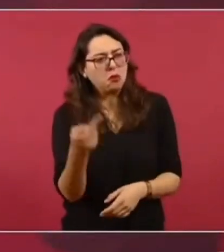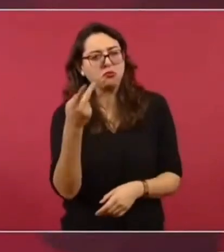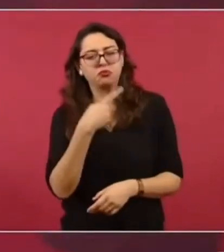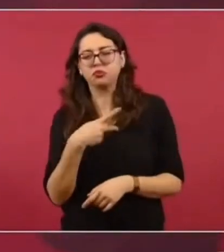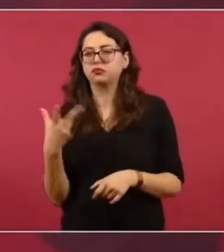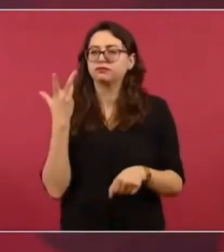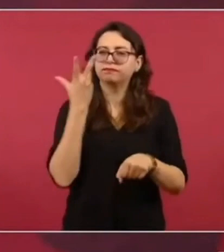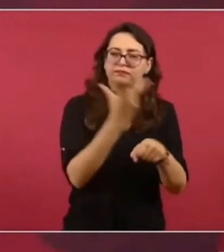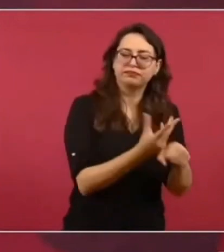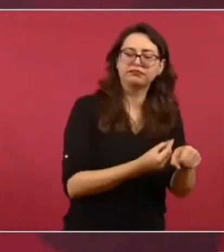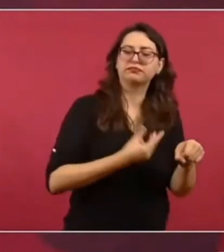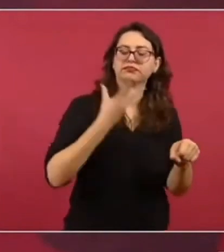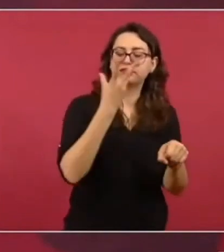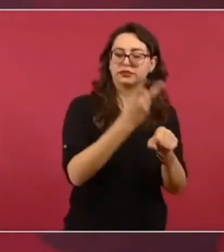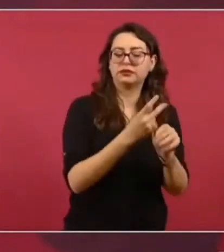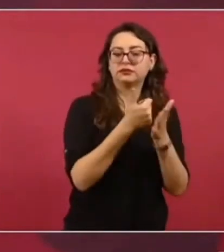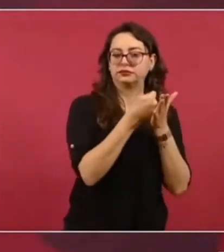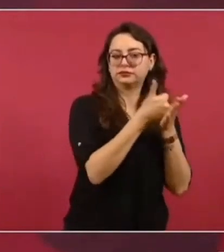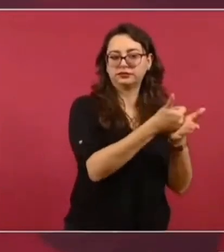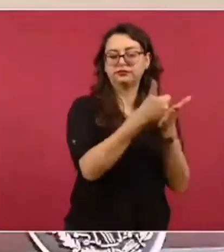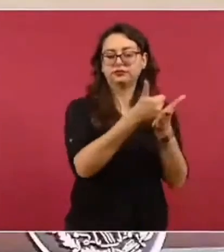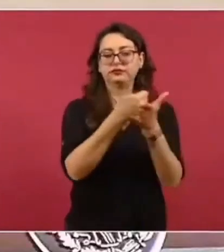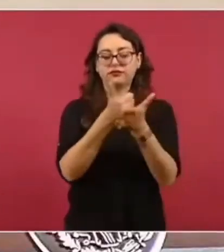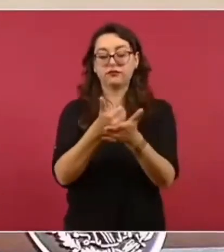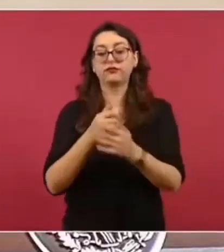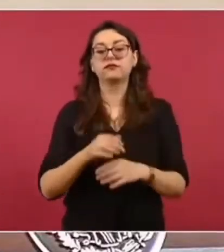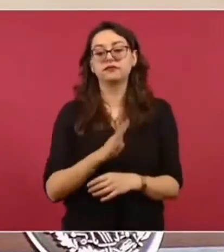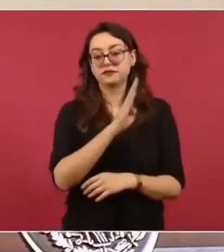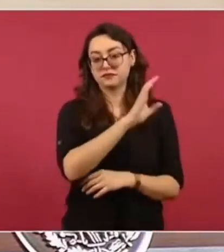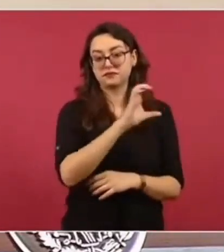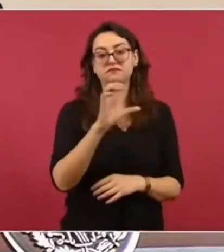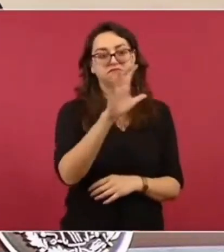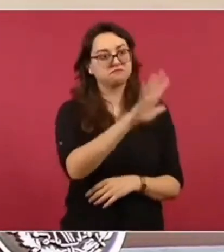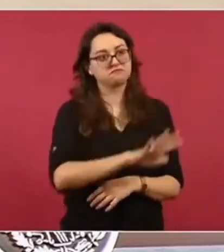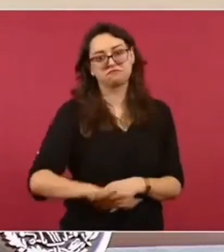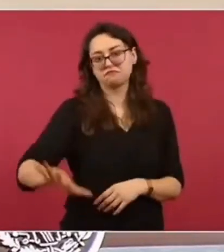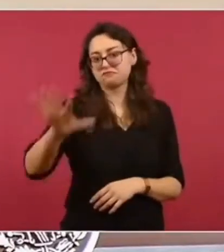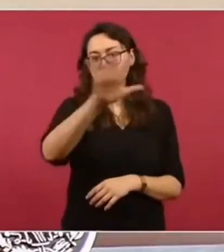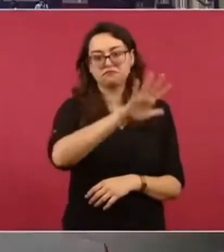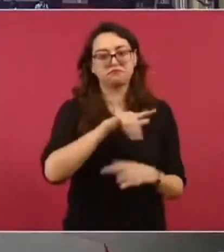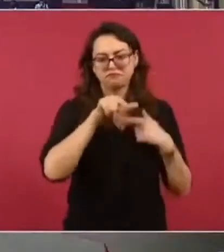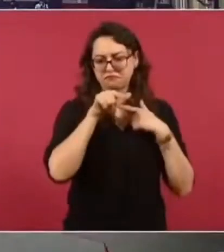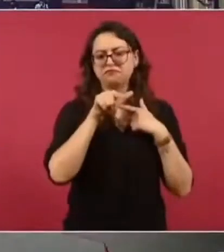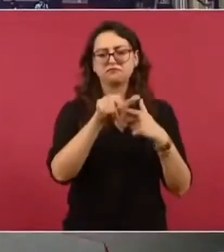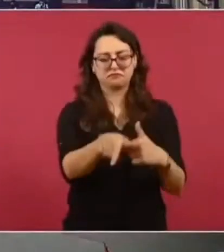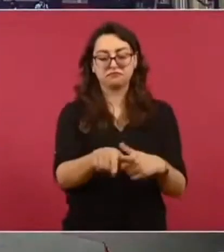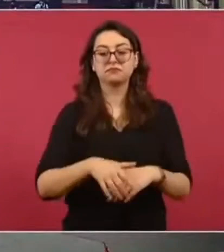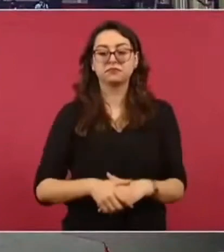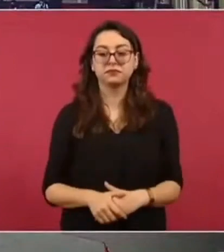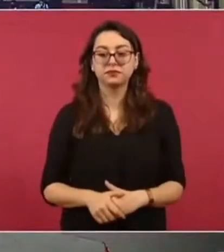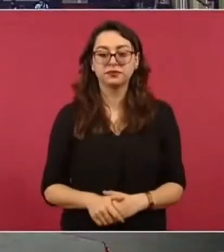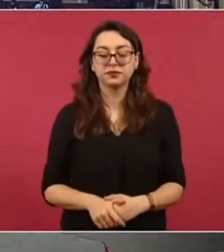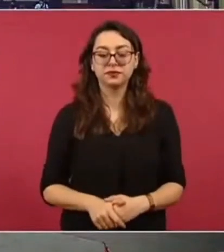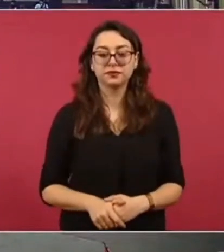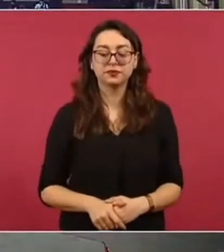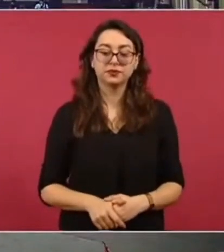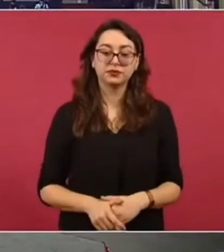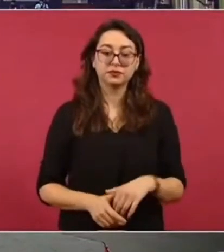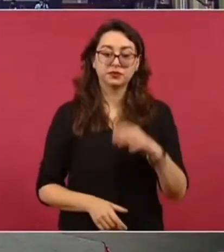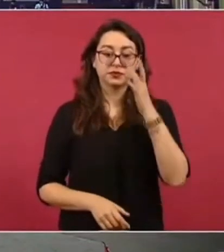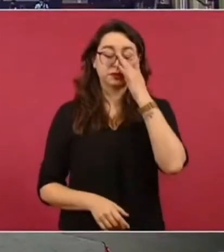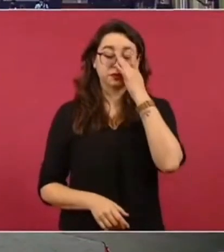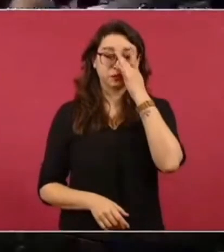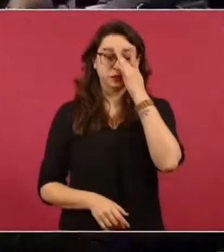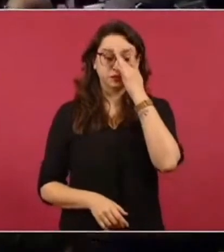en todo Baja California y lo vamos a seguir haciendo. Vamos a seguir. ¿Mande?